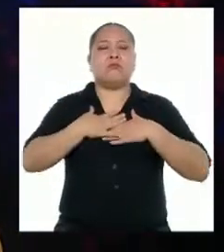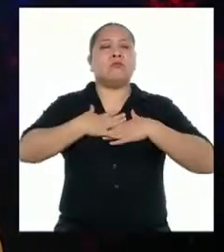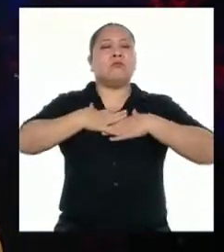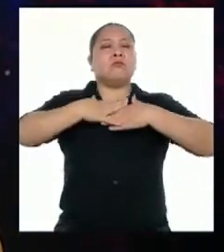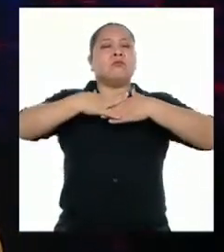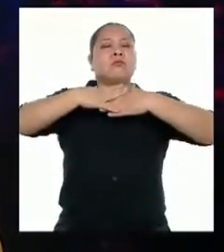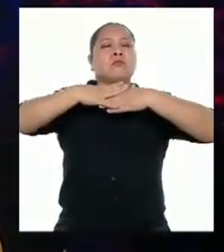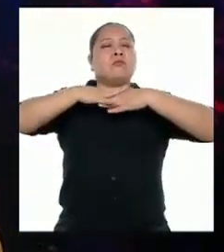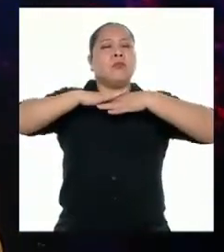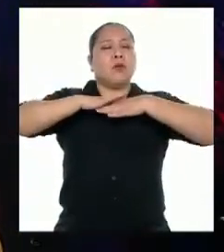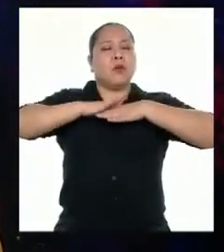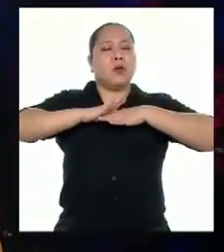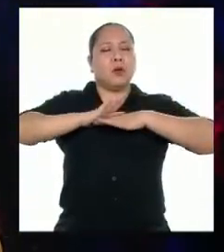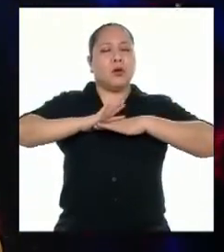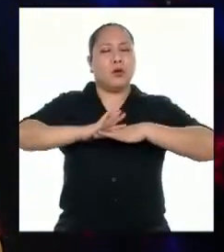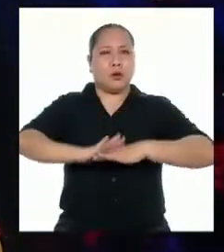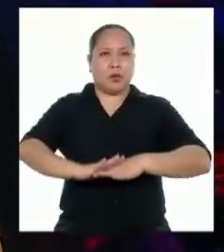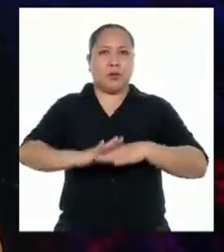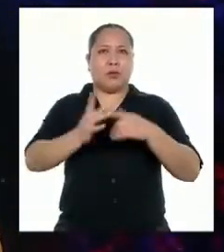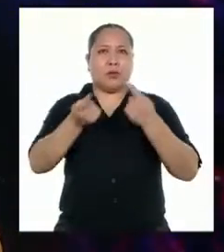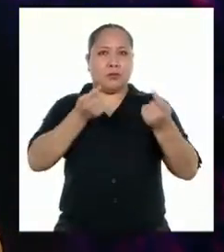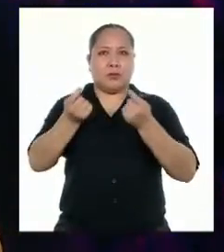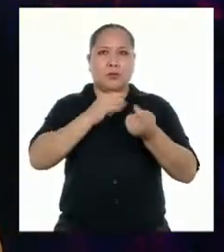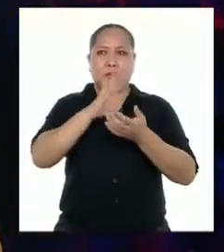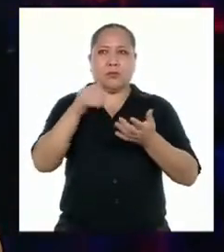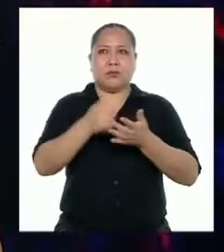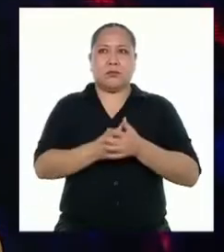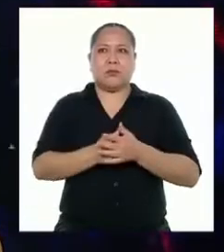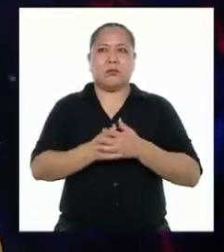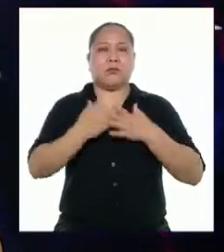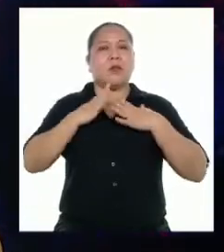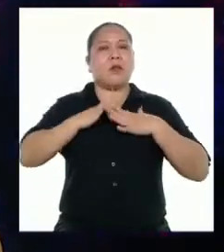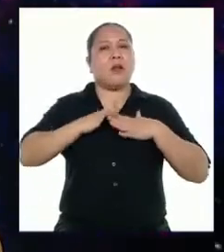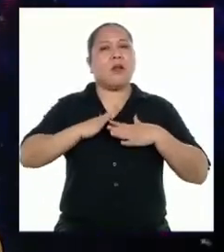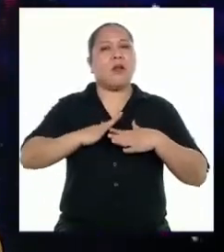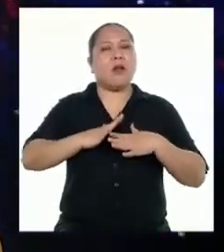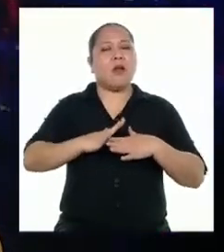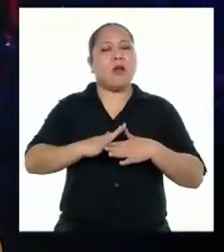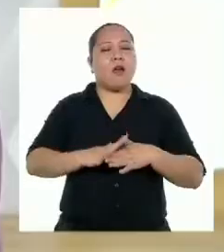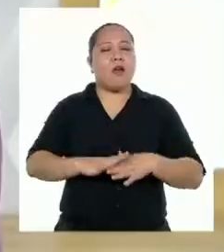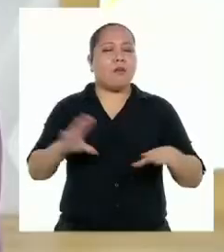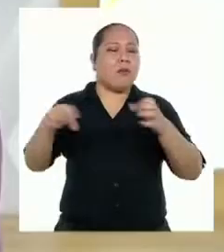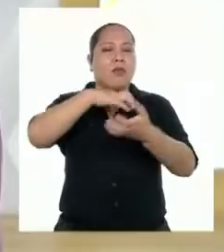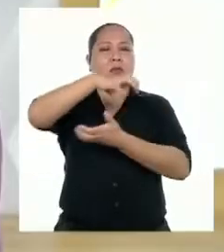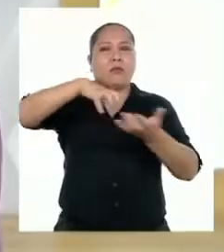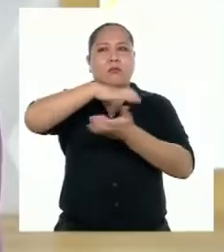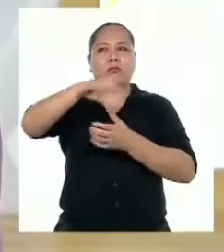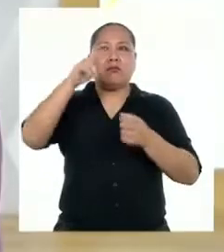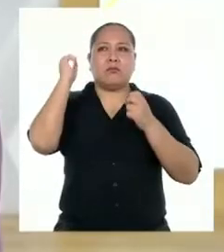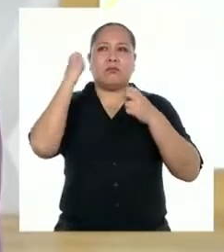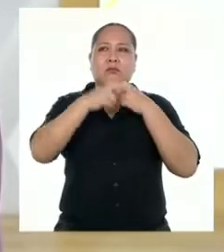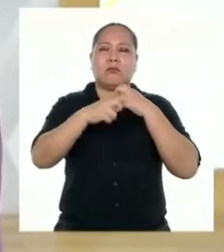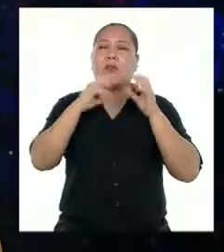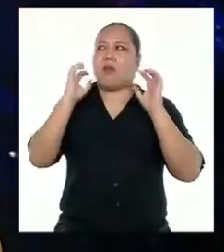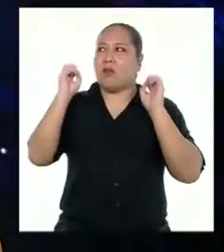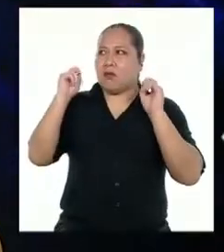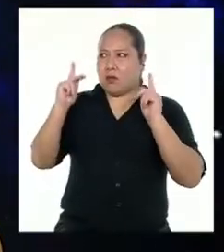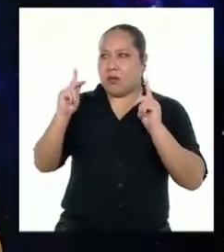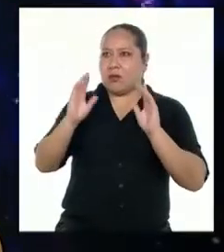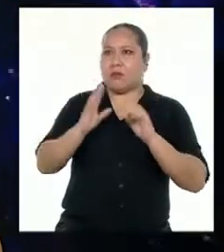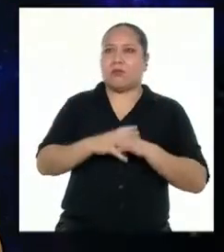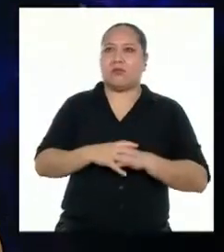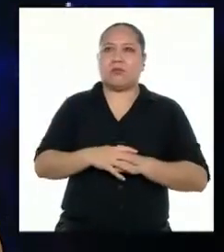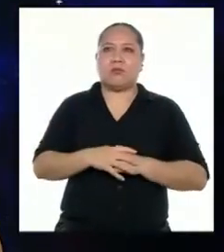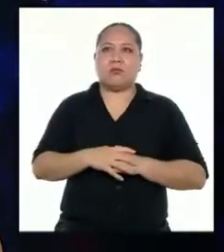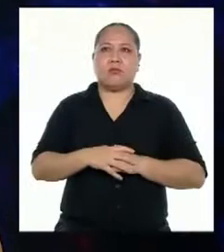forma de lidiar con todo lo que sucede. Ser calma en la tempestad. Mmm, ¿ya? Lo que